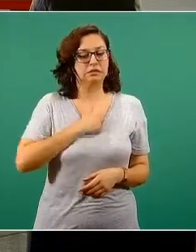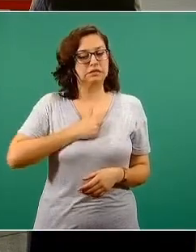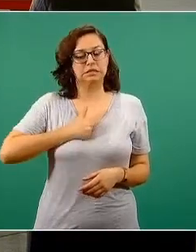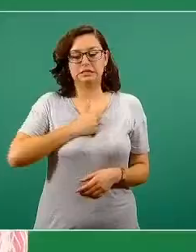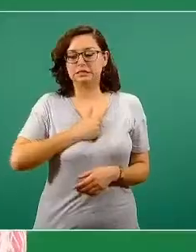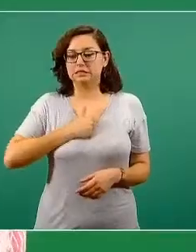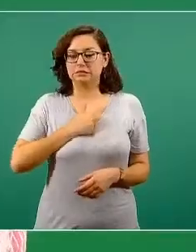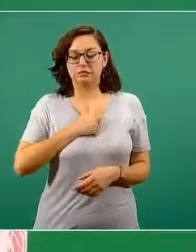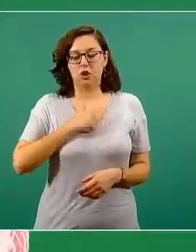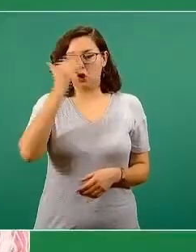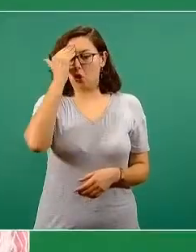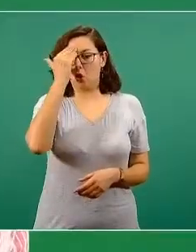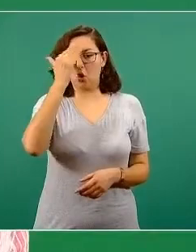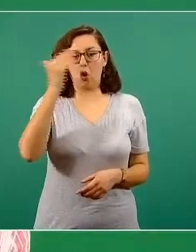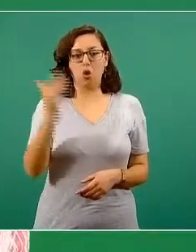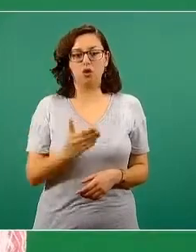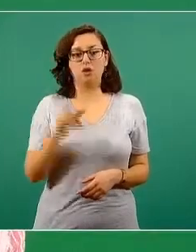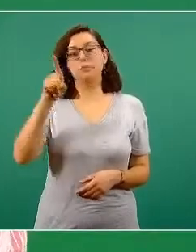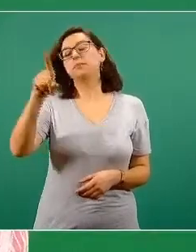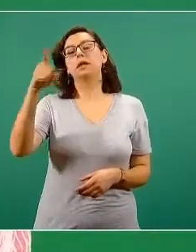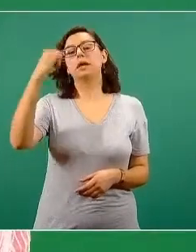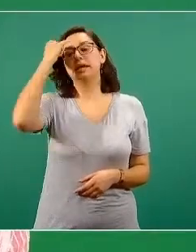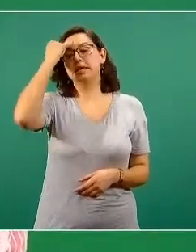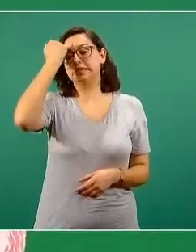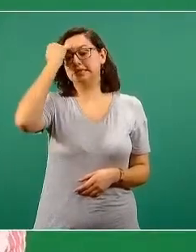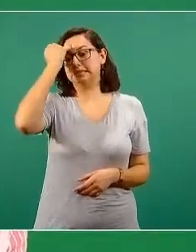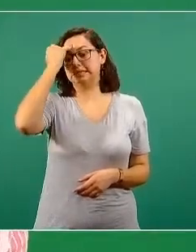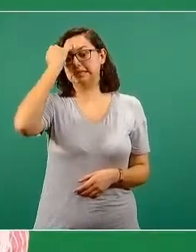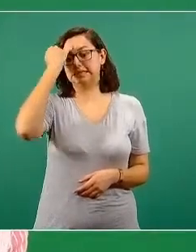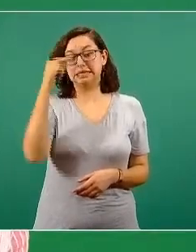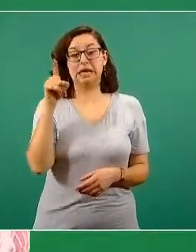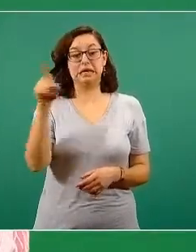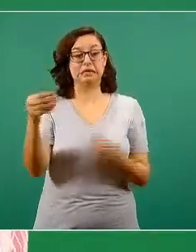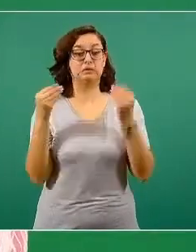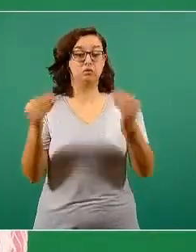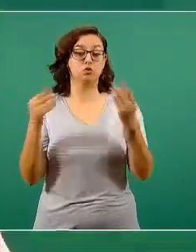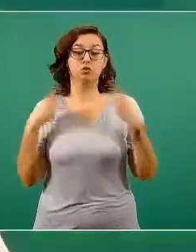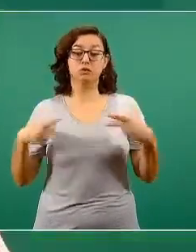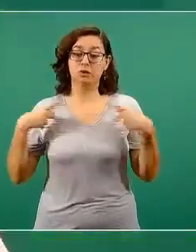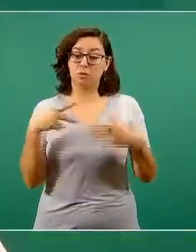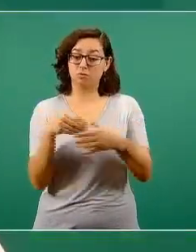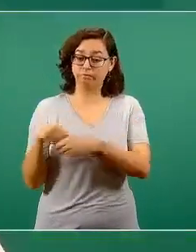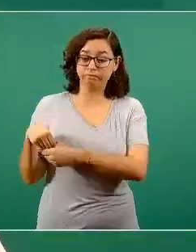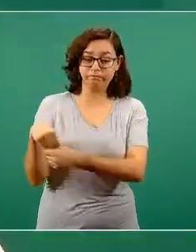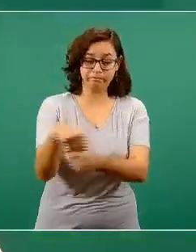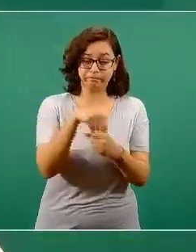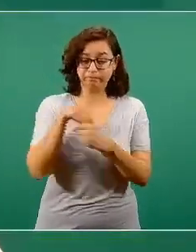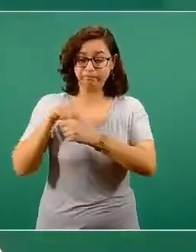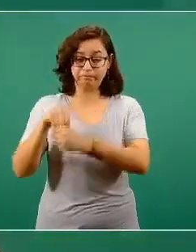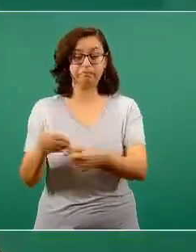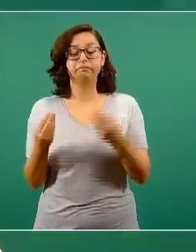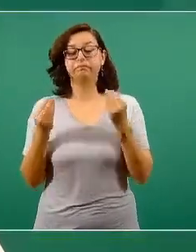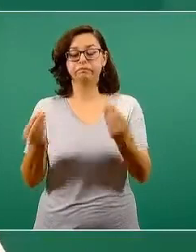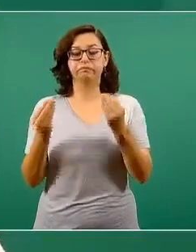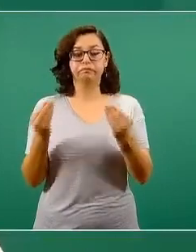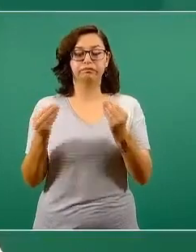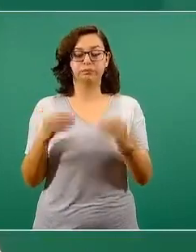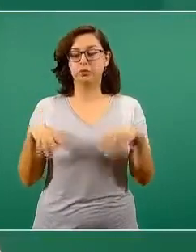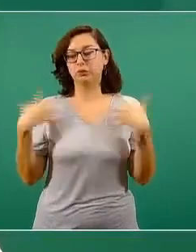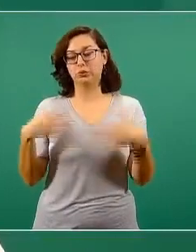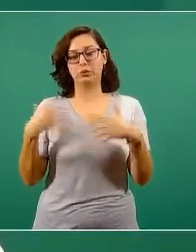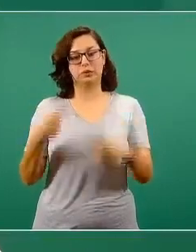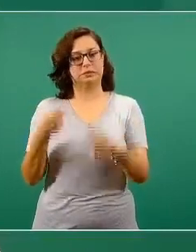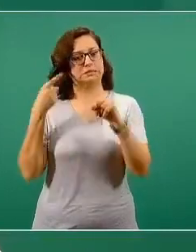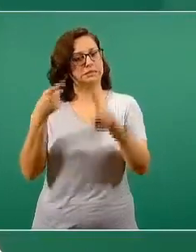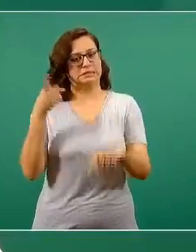lamentable lo que está haciendo India, país tan poblado con una gran cantidad de retos